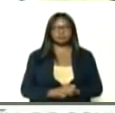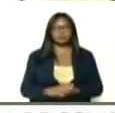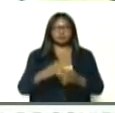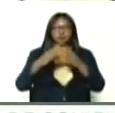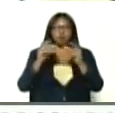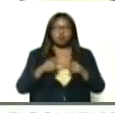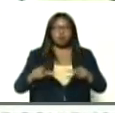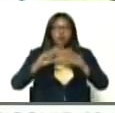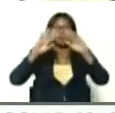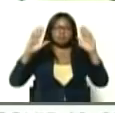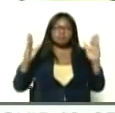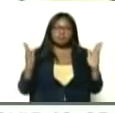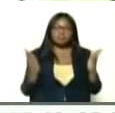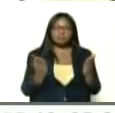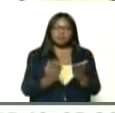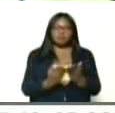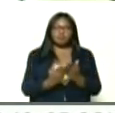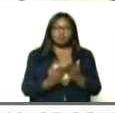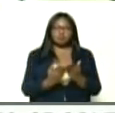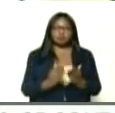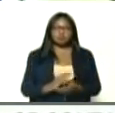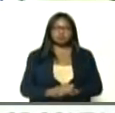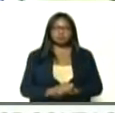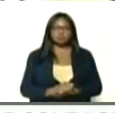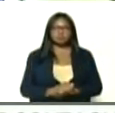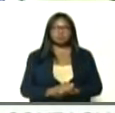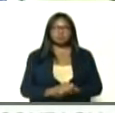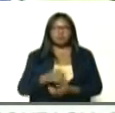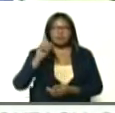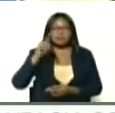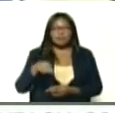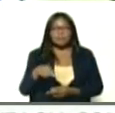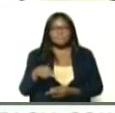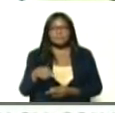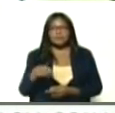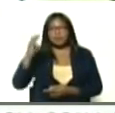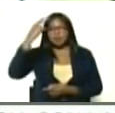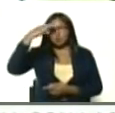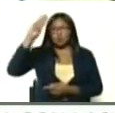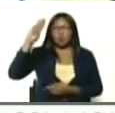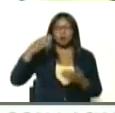los lugares del mundo, incluyendo nuestra hermana Cuba,